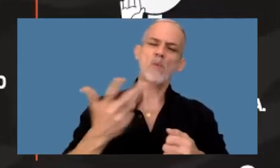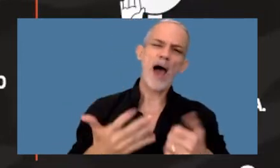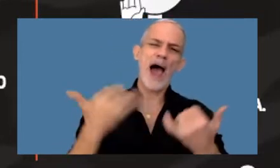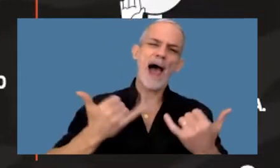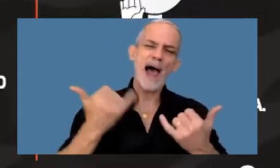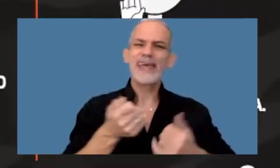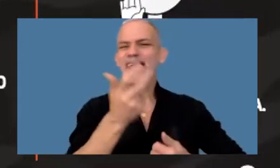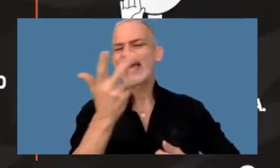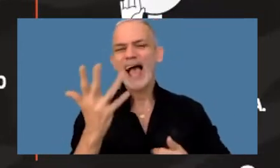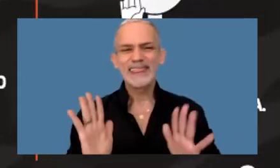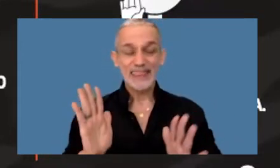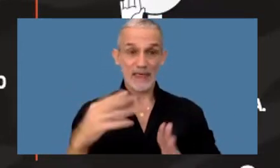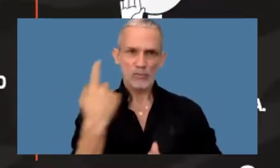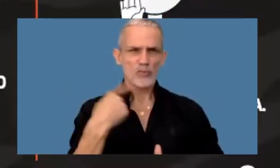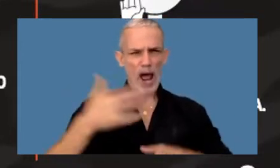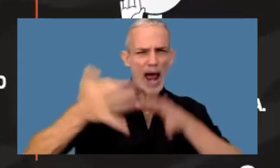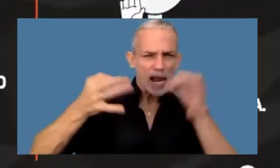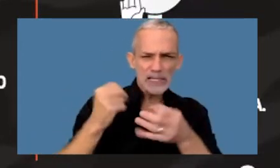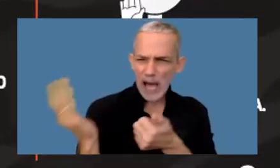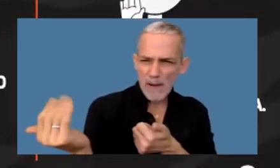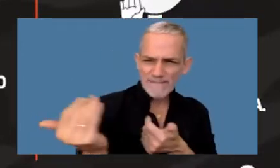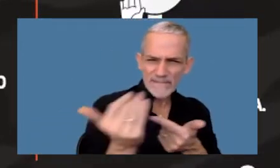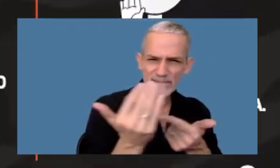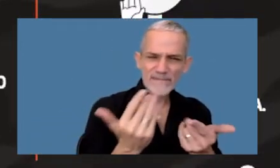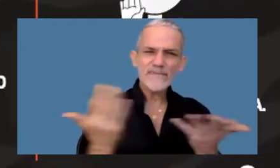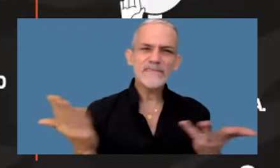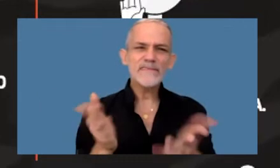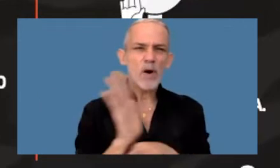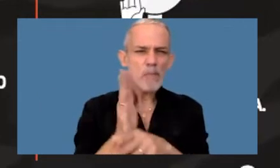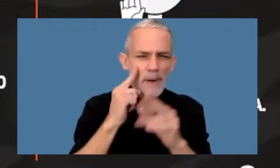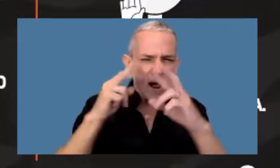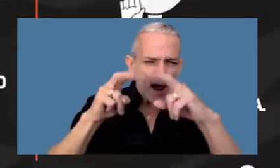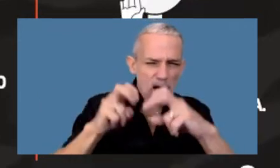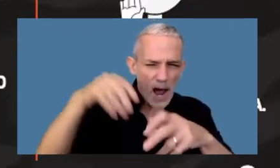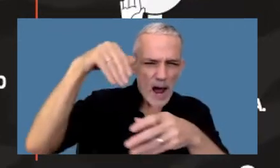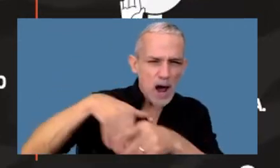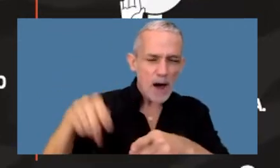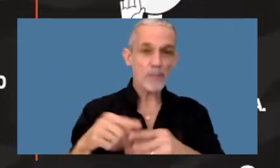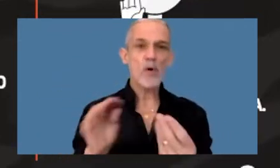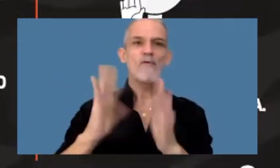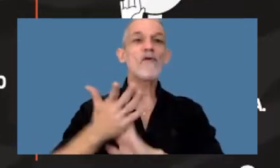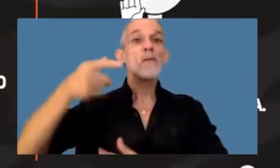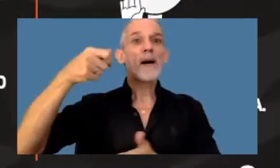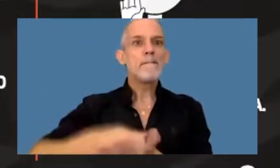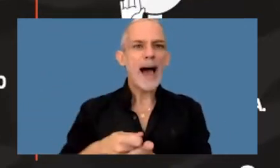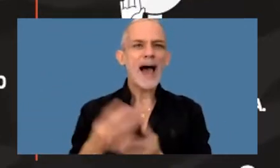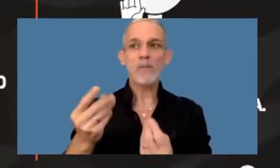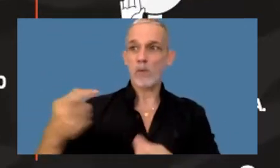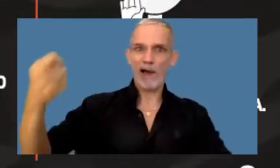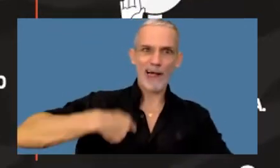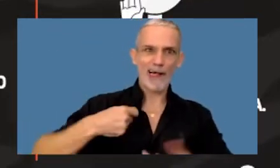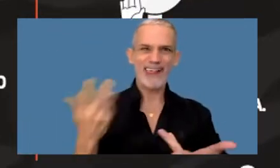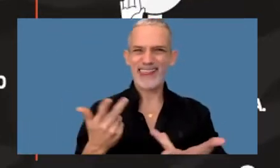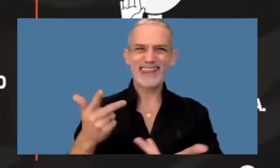innumerable cantidad de casos que nosotros analizamos y hacemos análisis forense el medio de pago de cancelación de